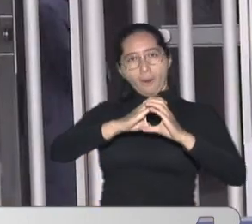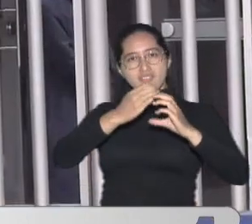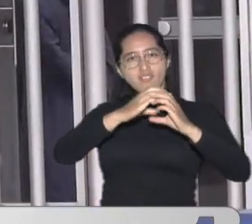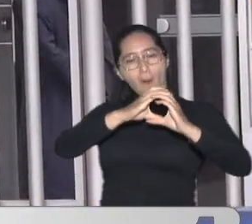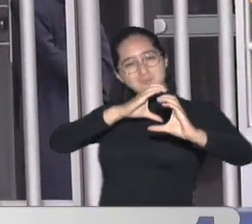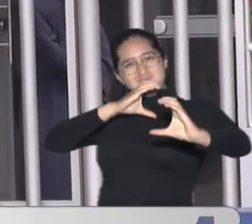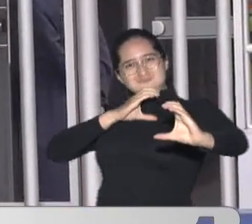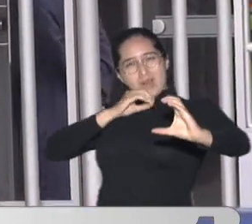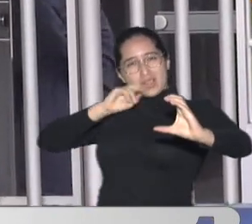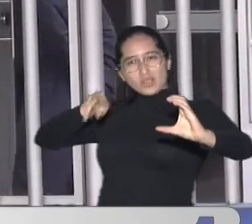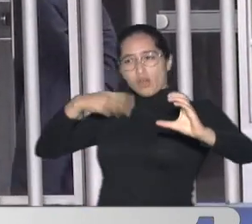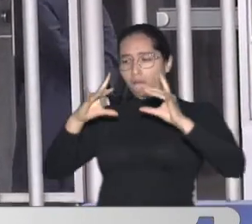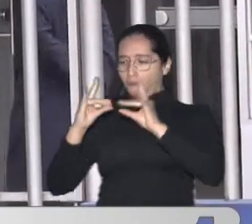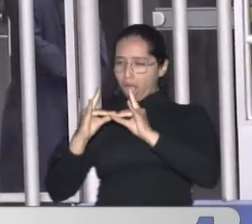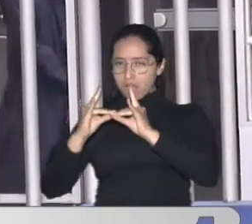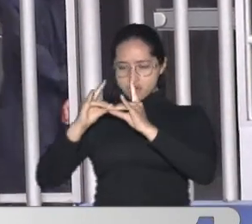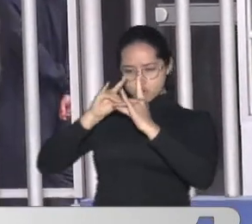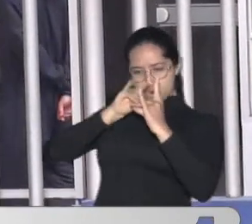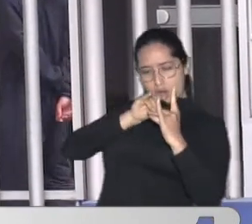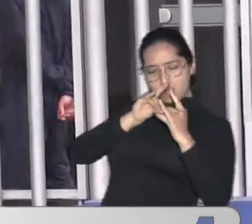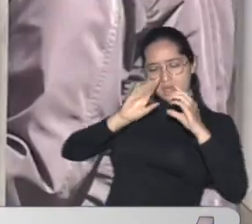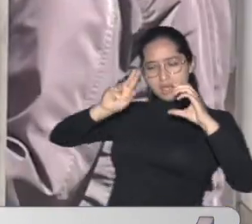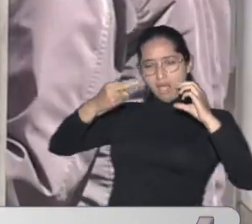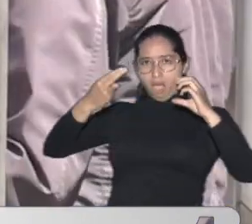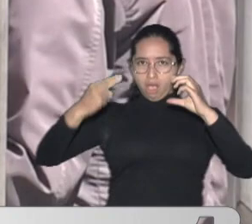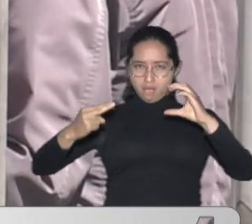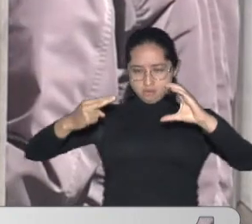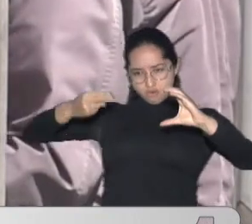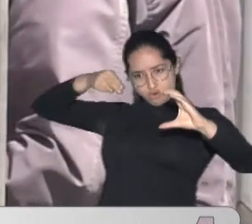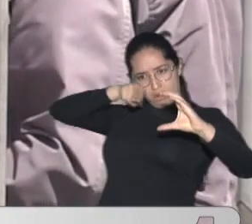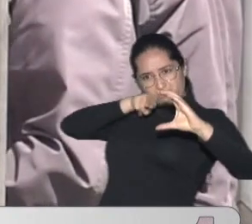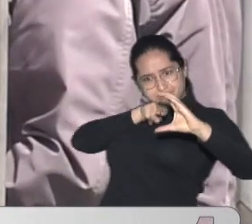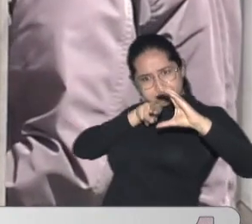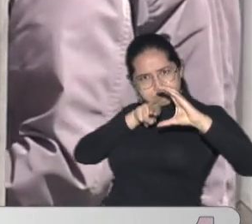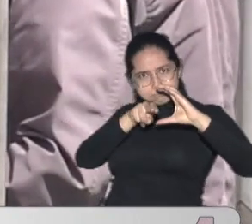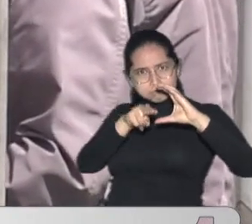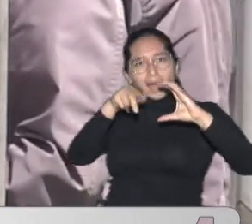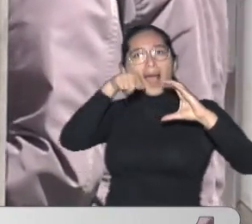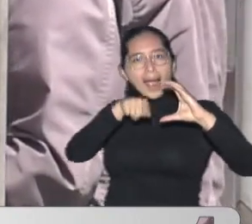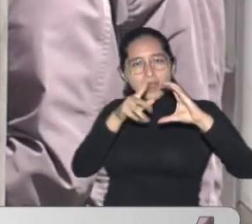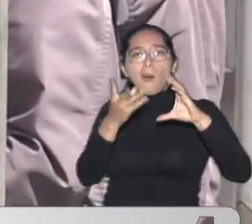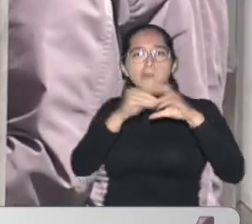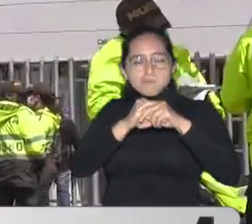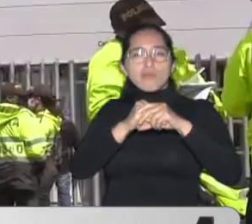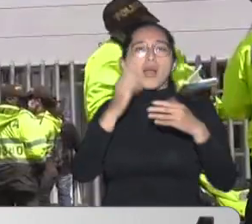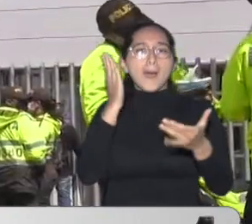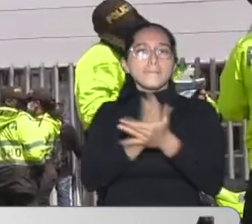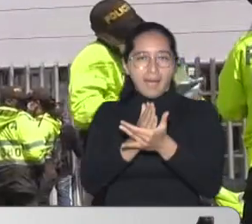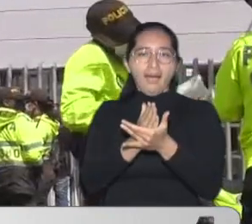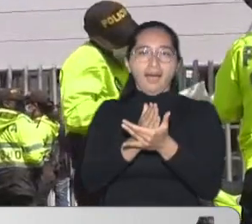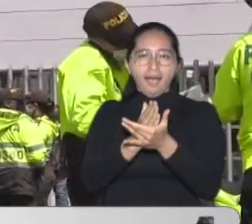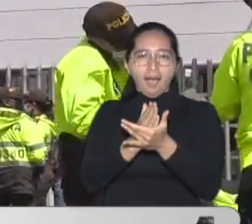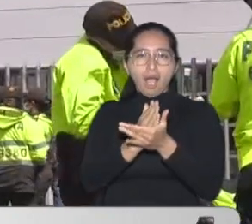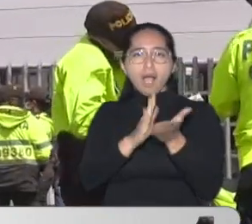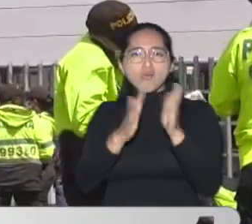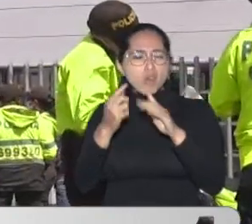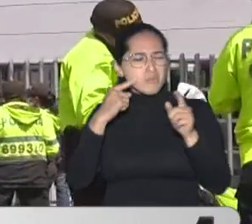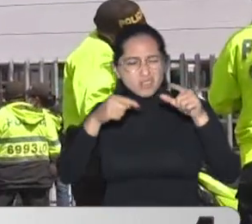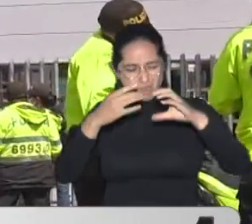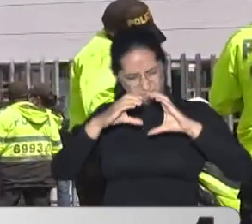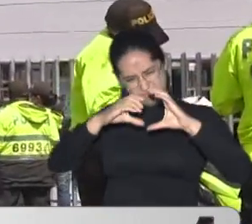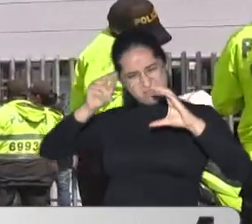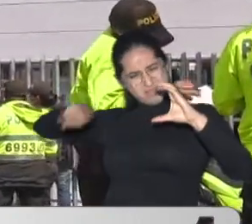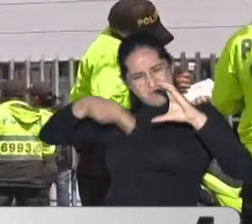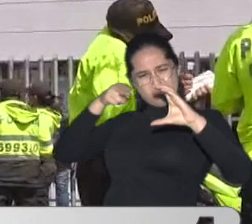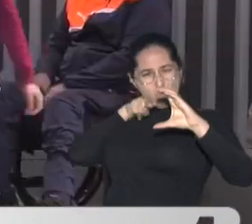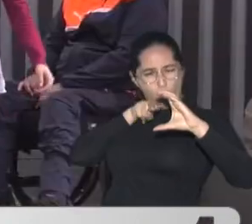En donde estaba esta persona de 62 años Y que tanto el personal de la salud como otras personas que estaban en esta clínica Solo sintieron la explosión